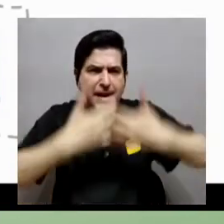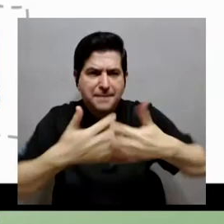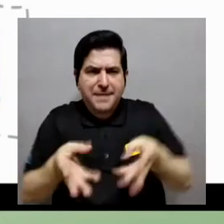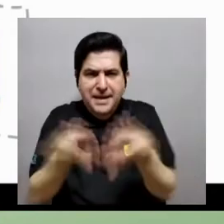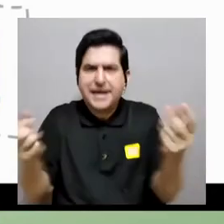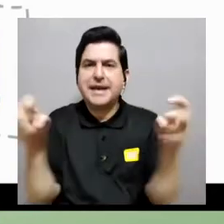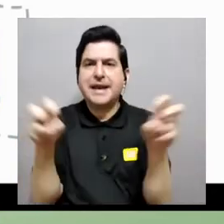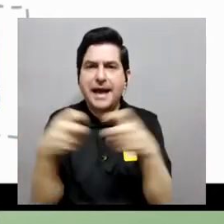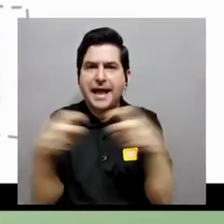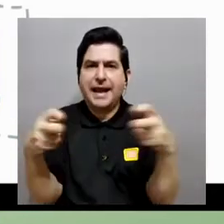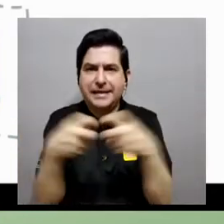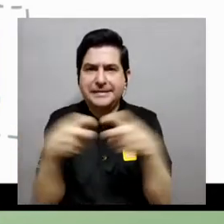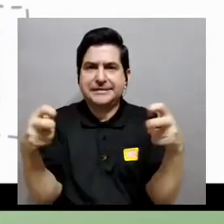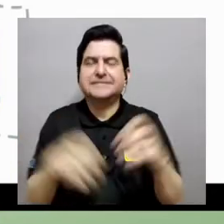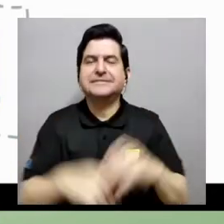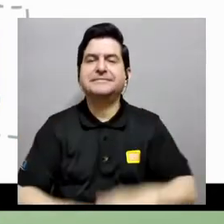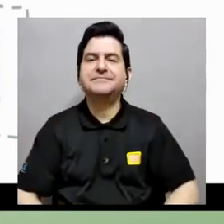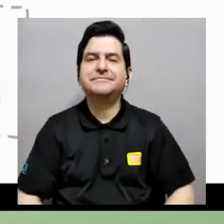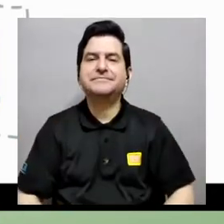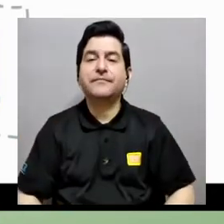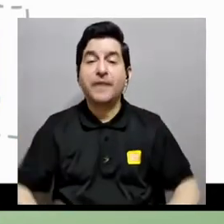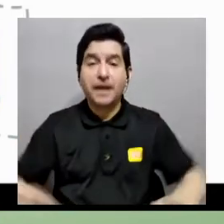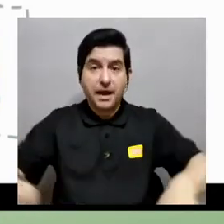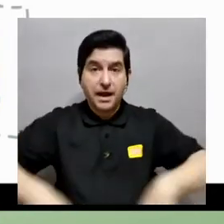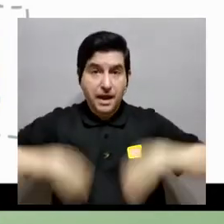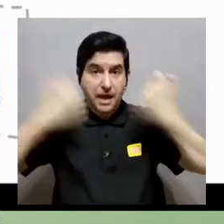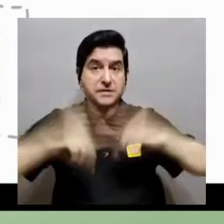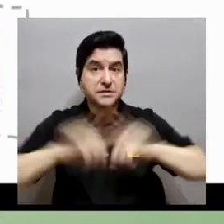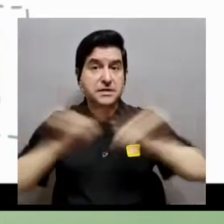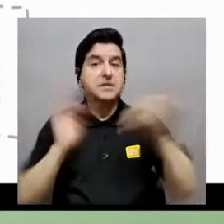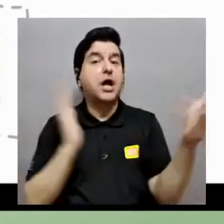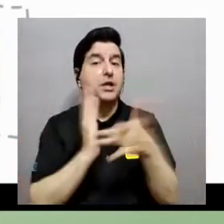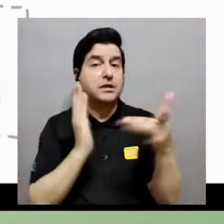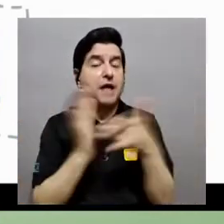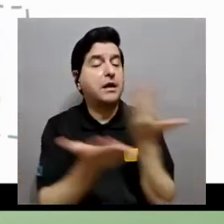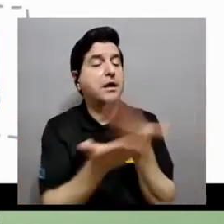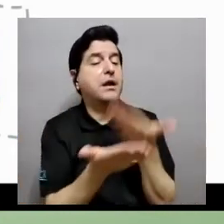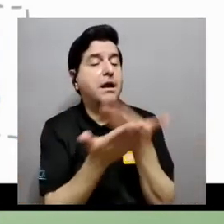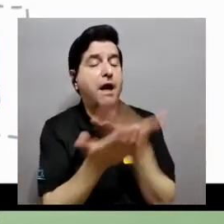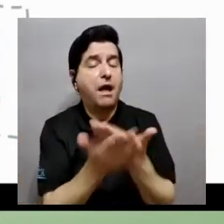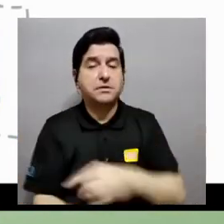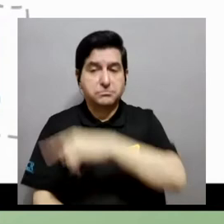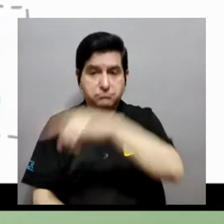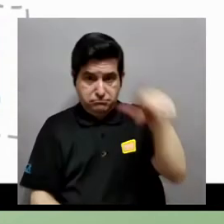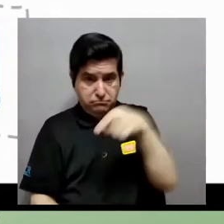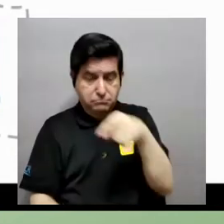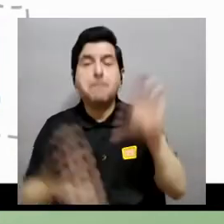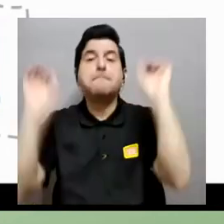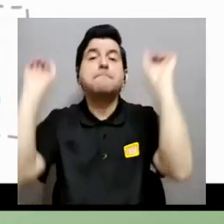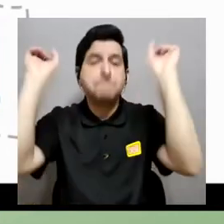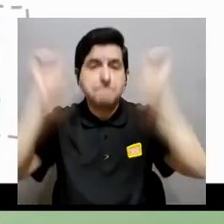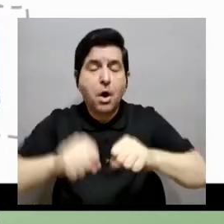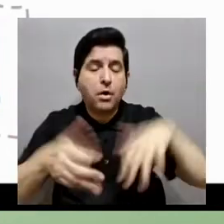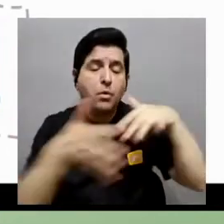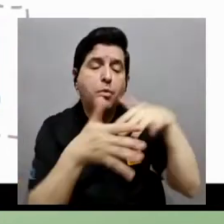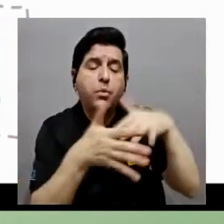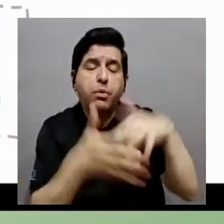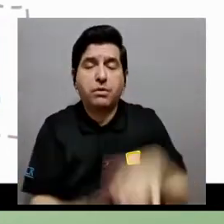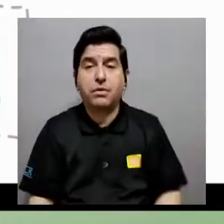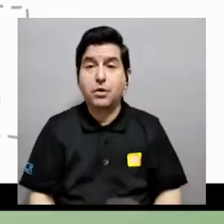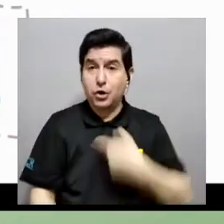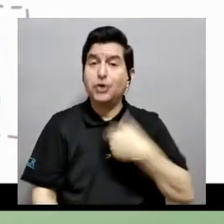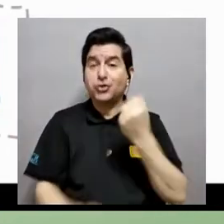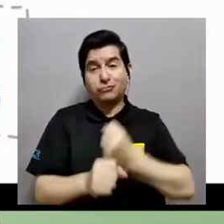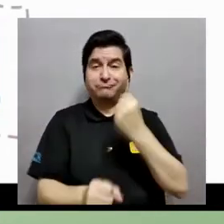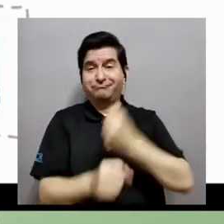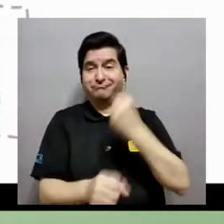que está dentro de esas fábricas. existen varias técnicas experimentales a través de las cuales esto se puede estudiar. Y a eso es